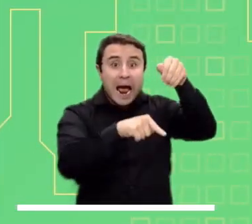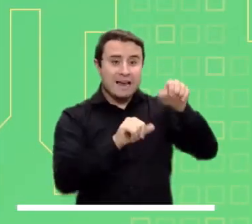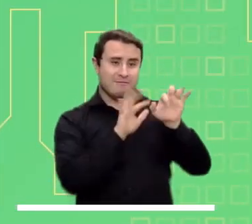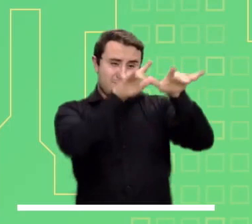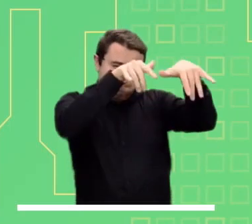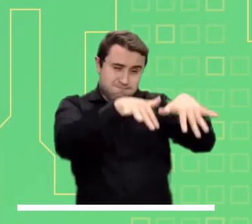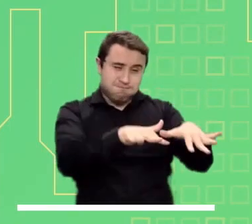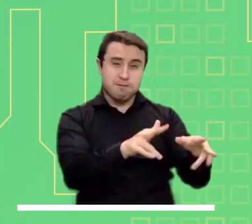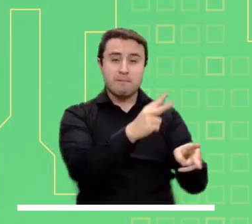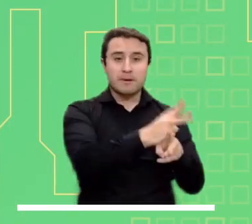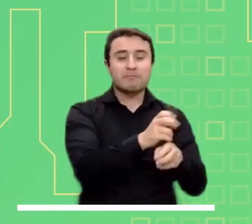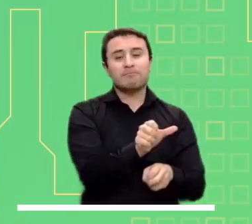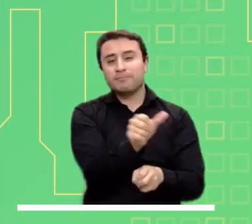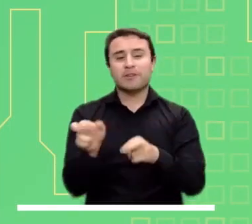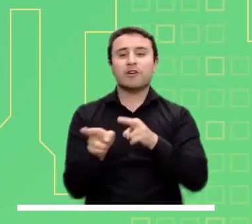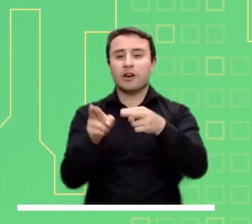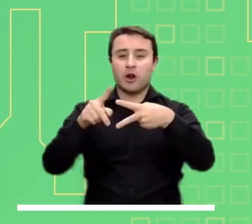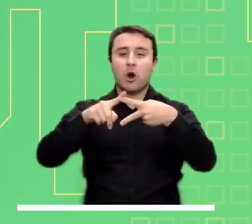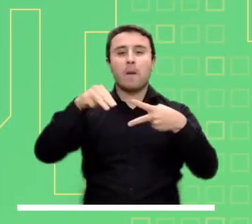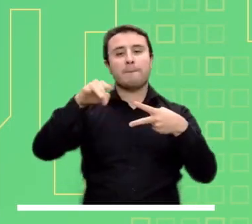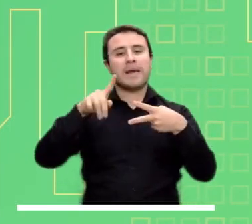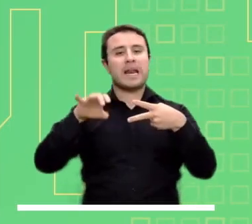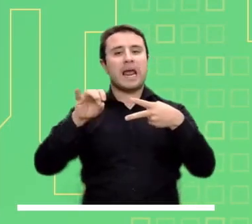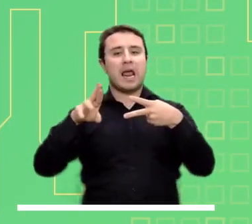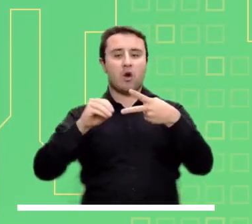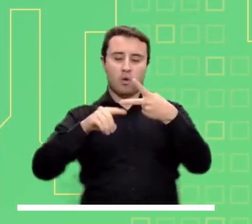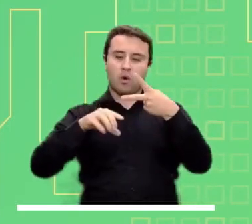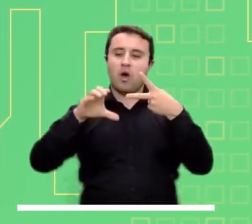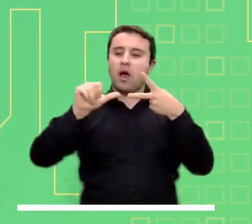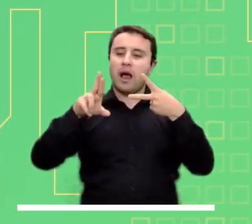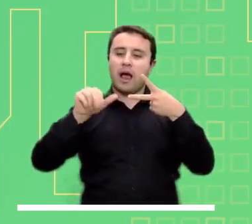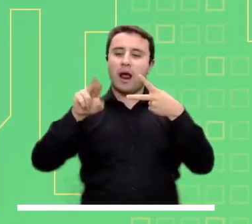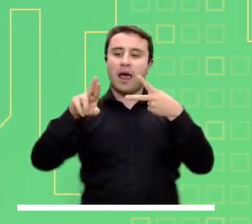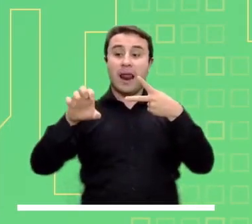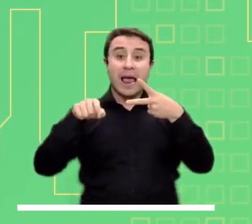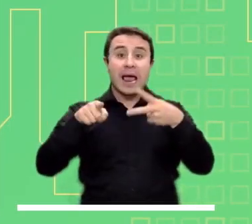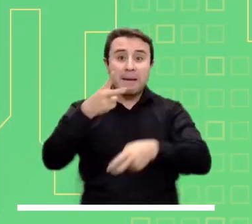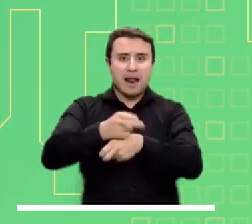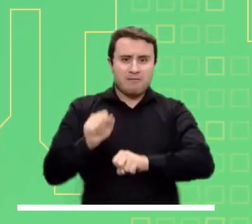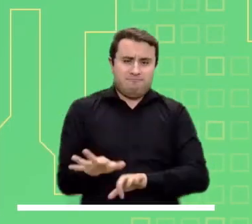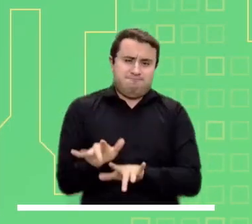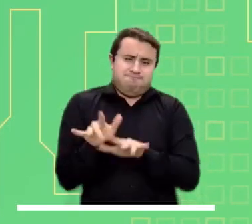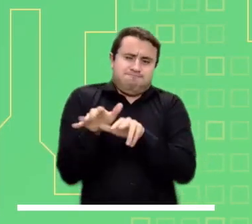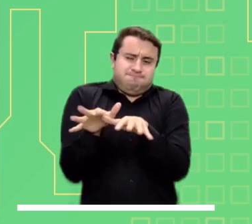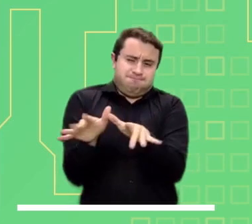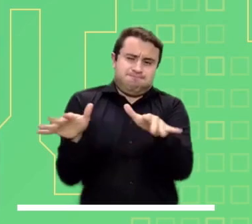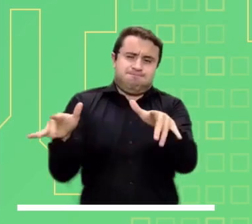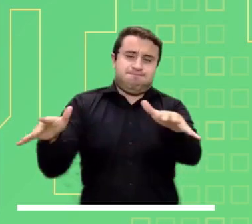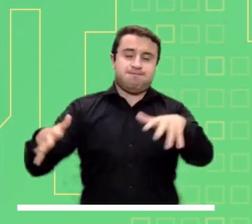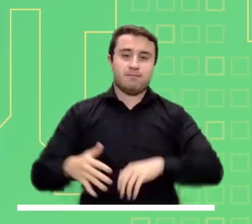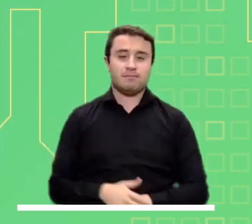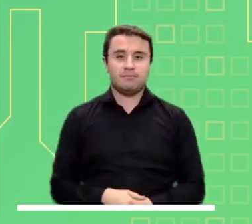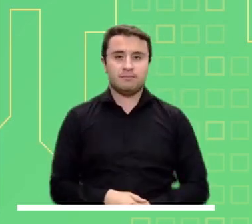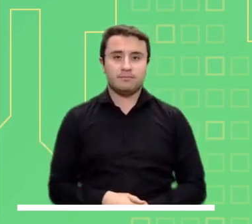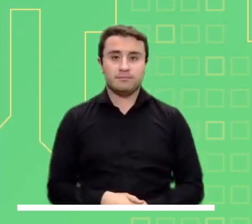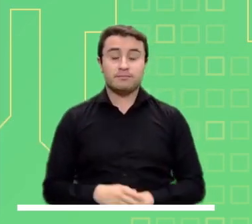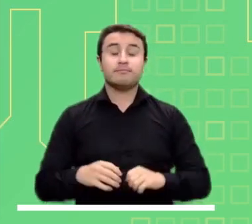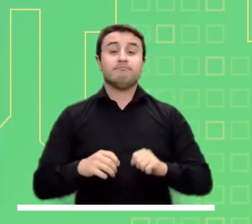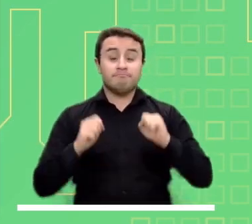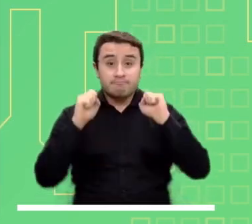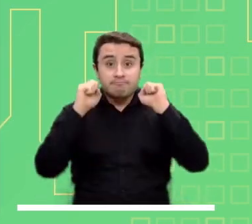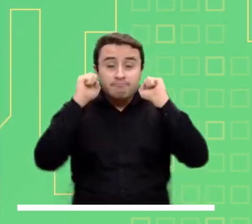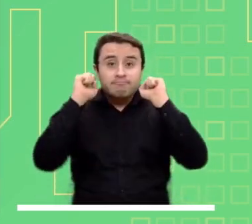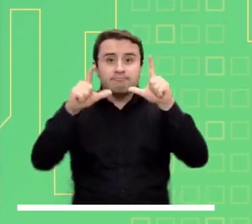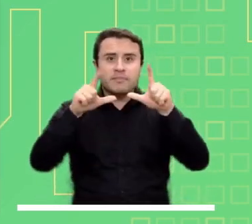Alerta roja por niveles altos en la parte baja del río Sinú. Crecientes súbitas se registran en los ríos Minero, Carare y sus afluentes.